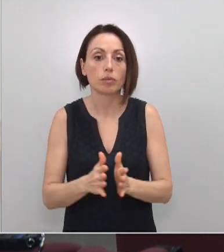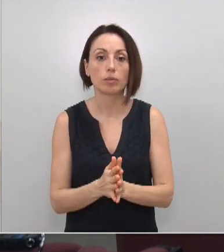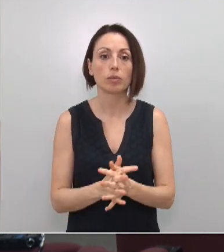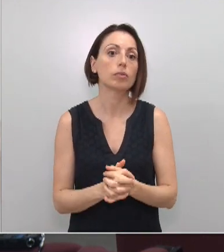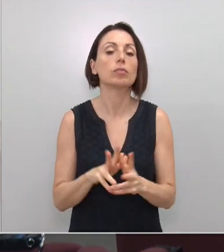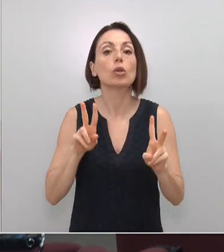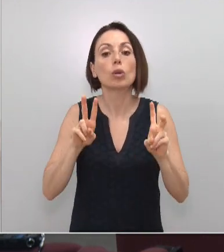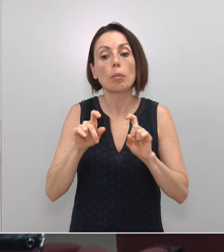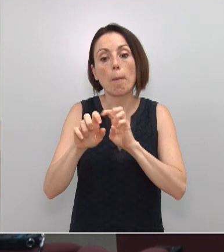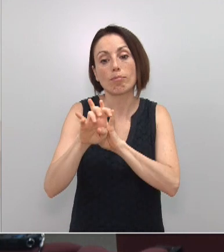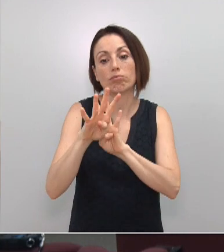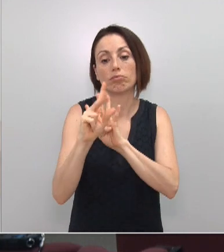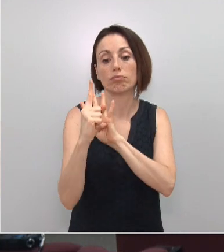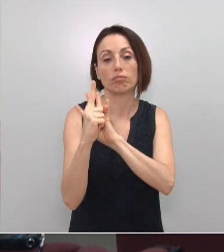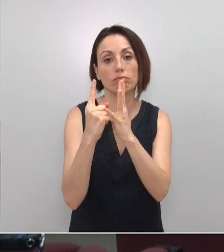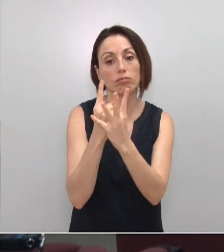a los contactos estrechos, sí.